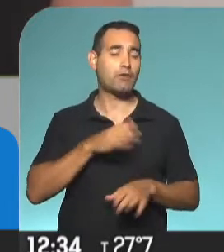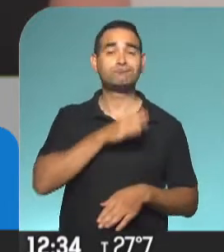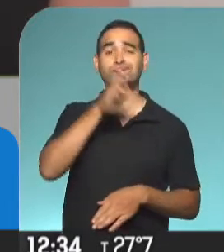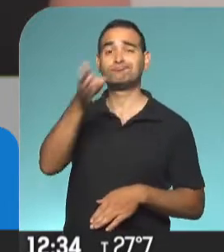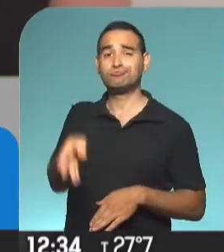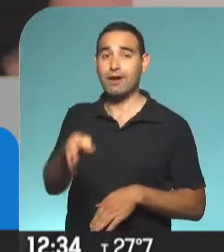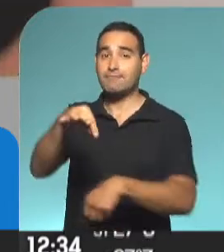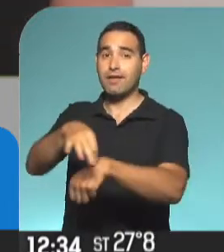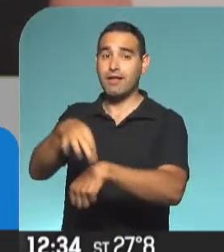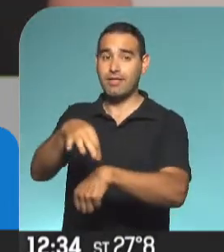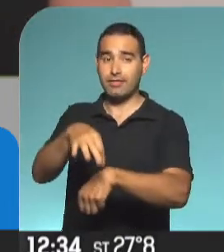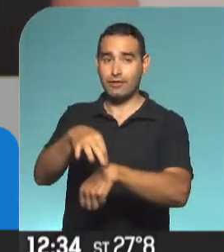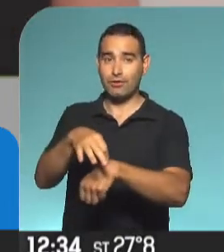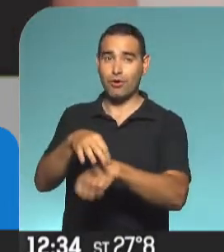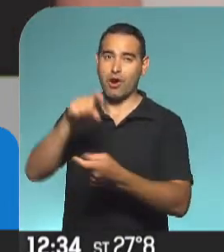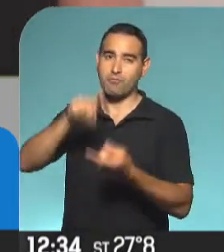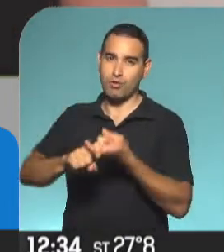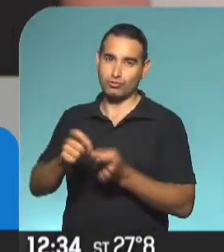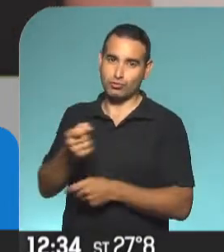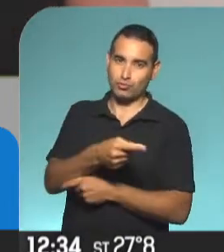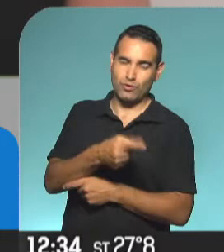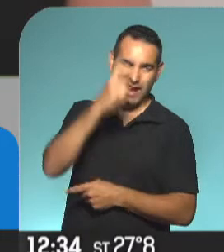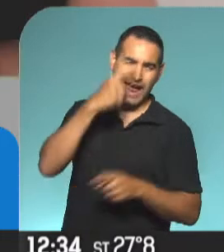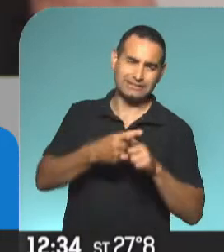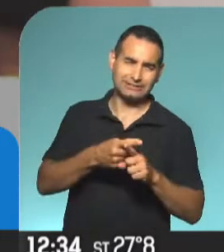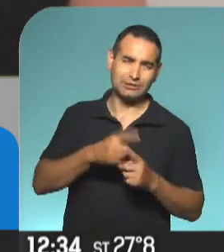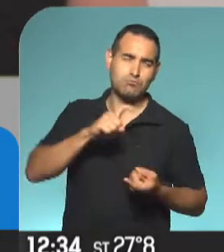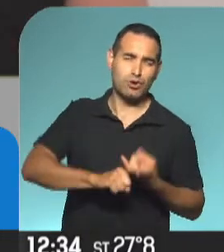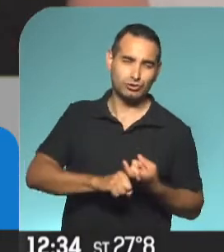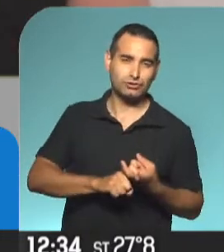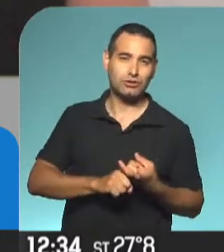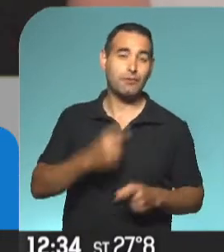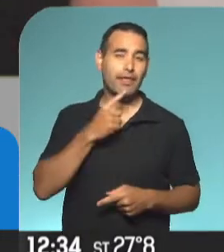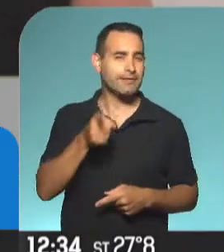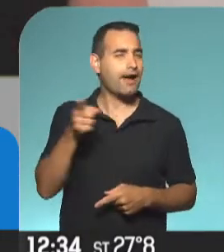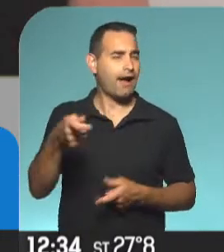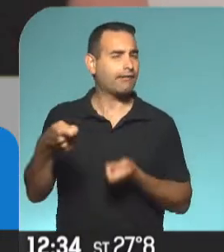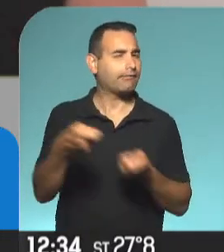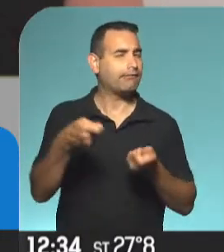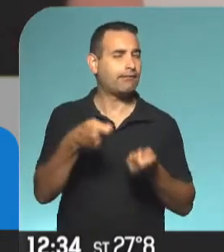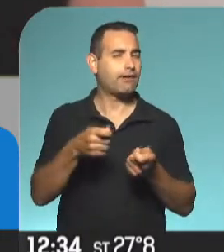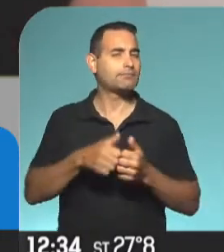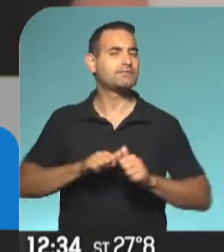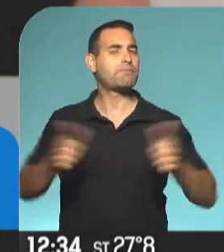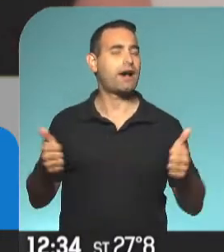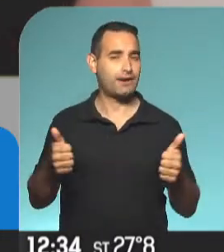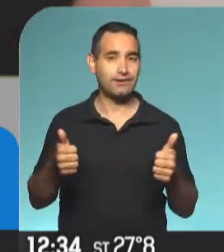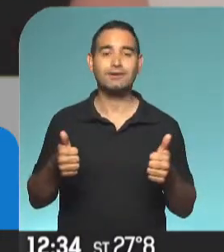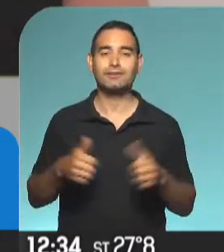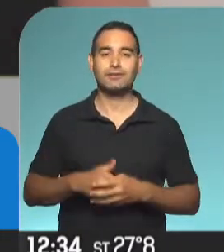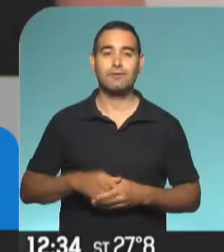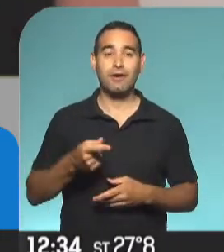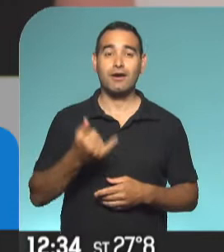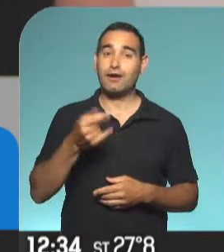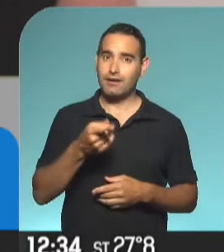del terapeuta de su esposa o ex esposa, porque dice él que es quien indujo a la separación, este aquí que lleva una granada